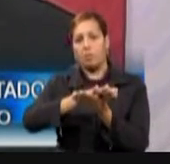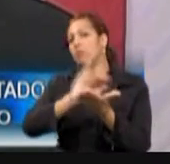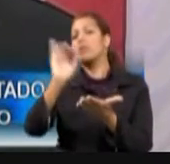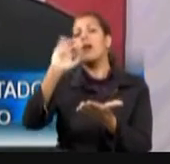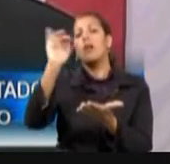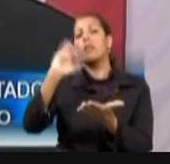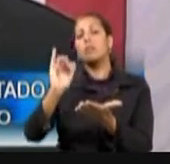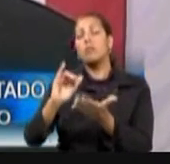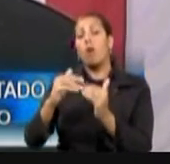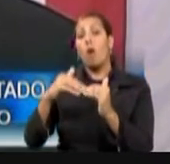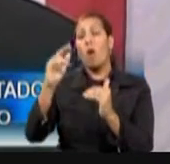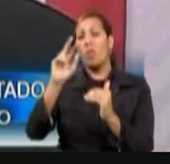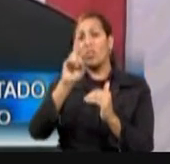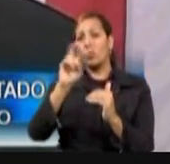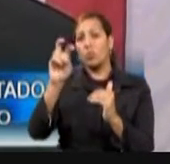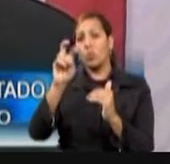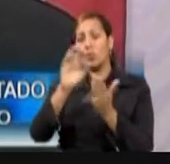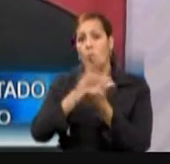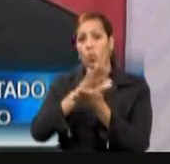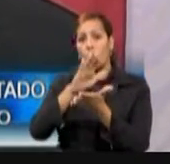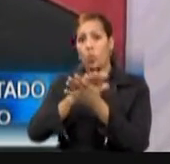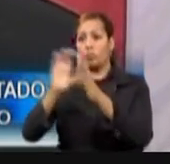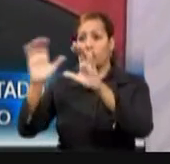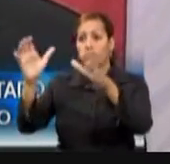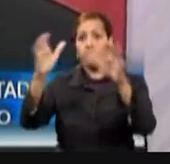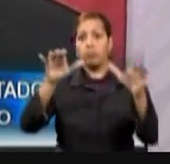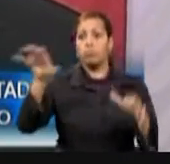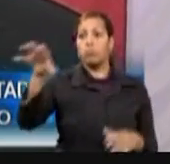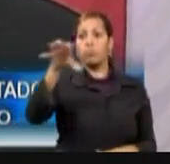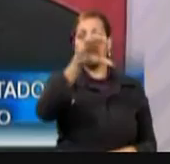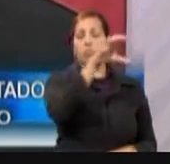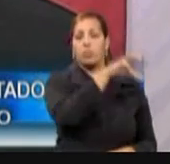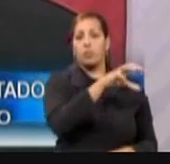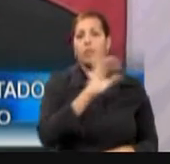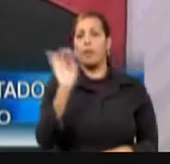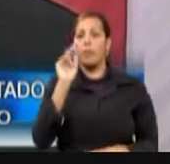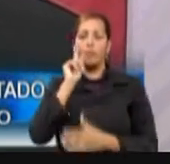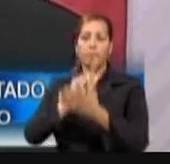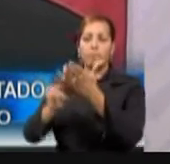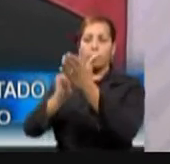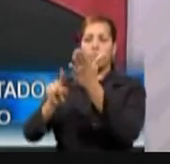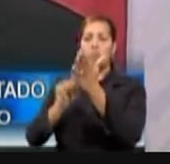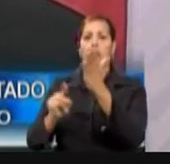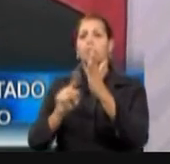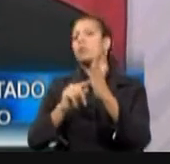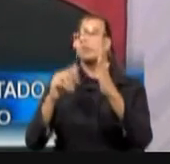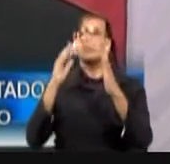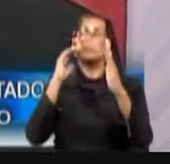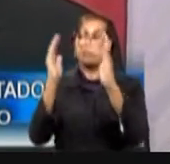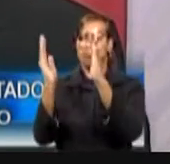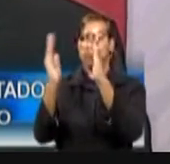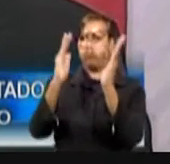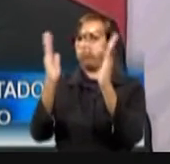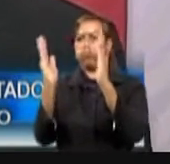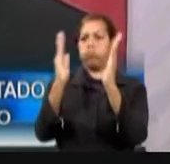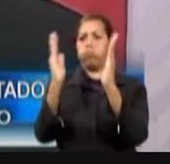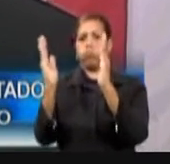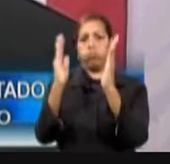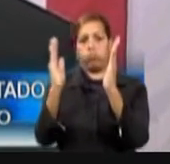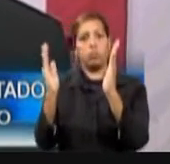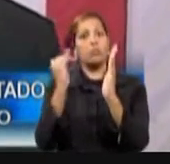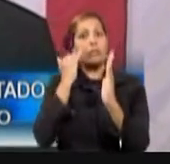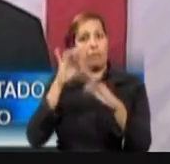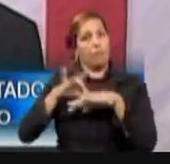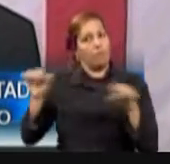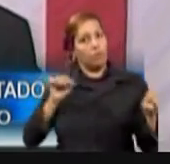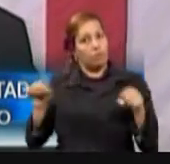la planta física de más de 200 escuelas existentes, incluyendo la revisión de su resistencia sísmica. Estar